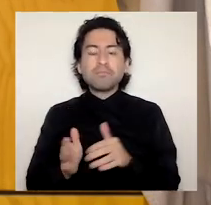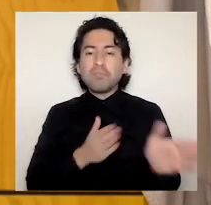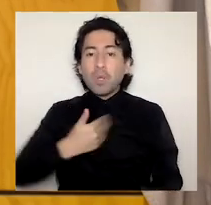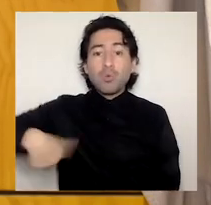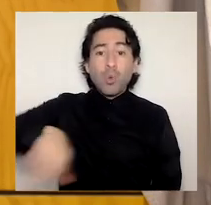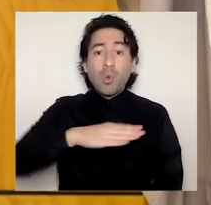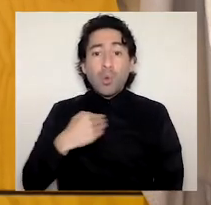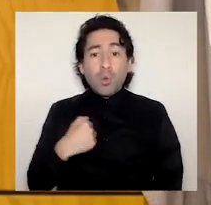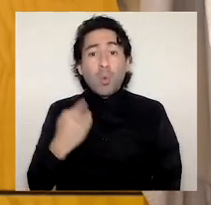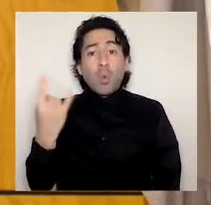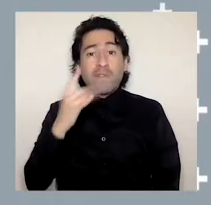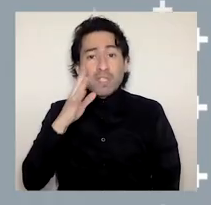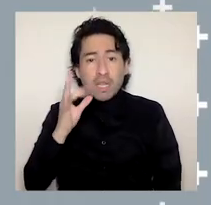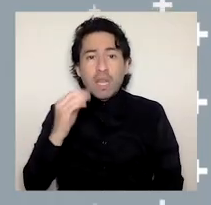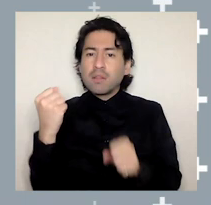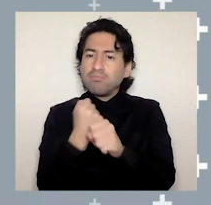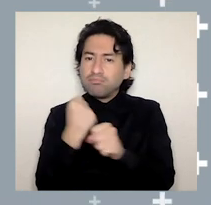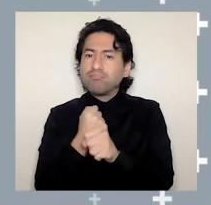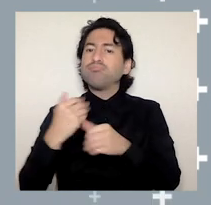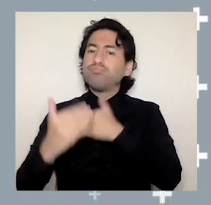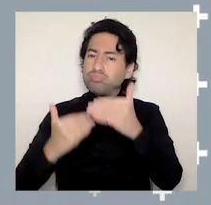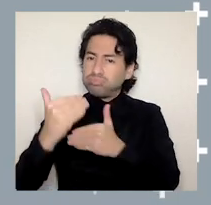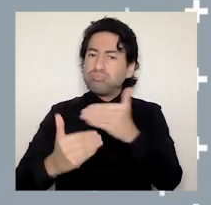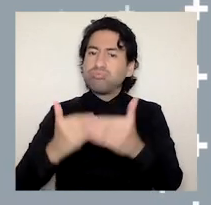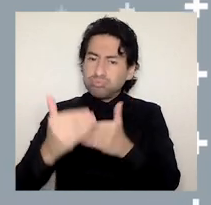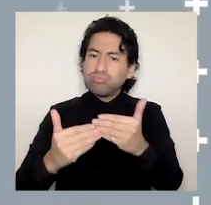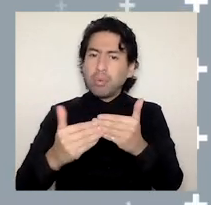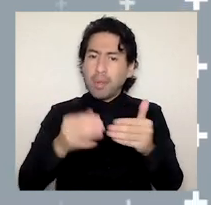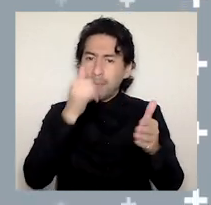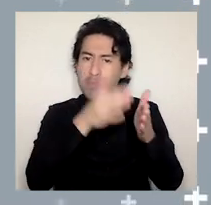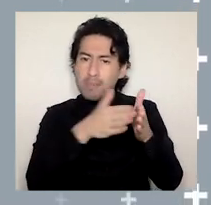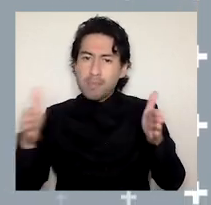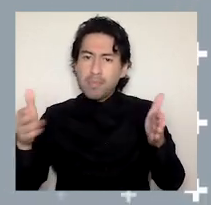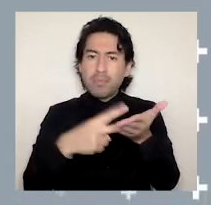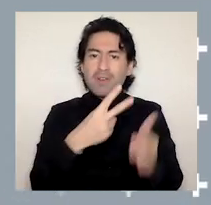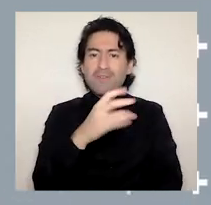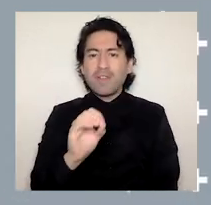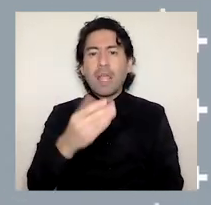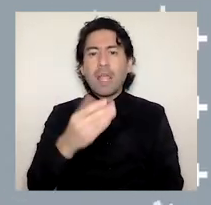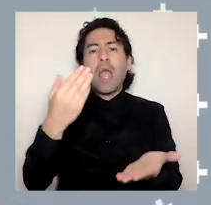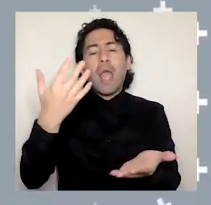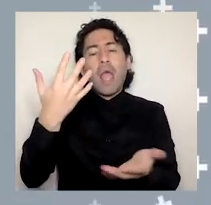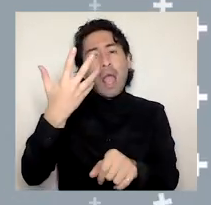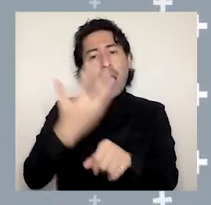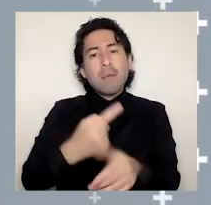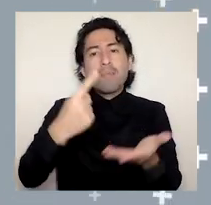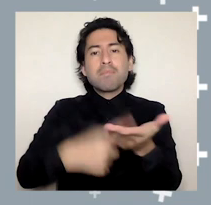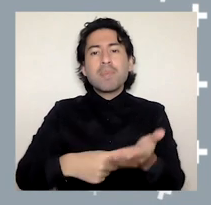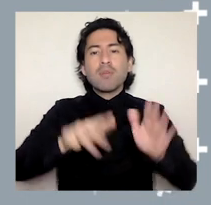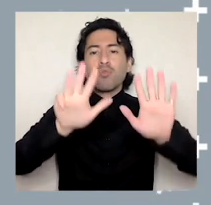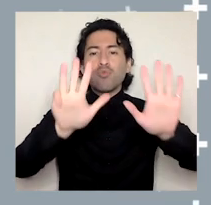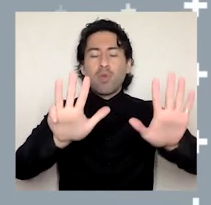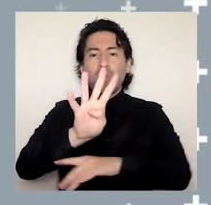periodo 2020. Se recepcionan 1.945 metros cuadrados, con una inversión